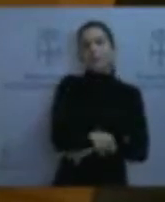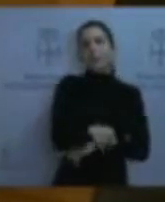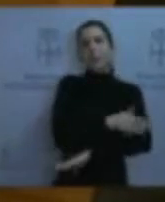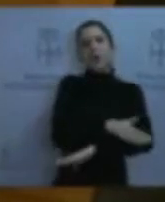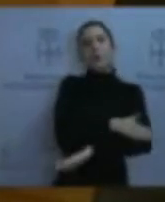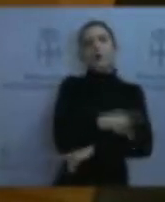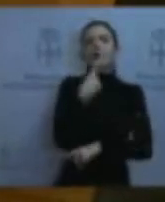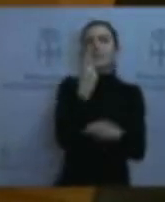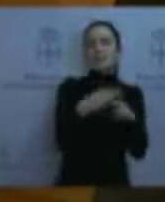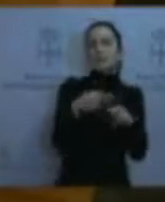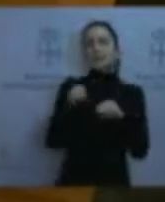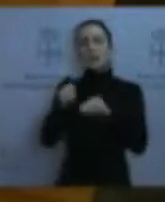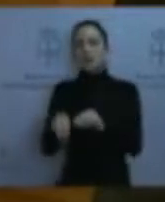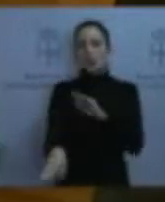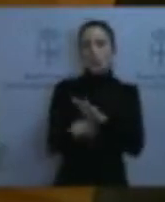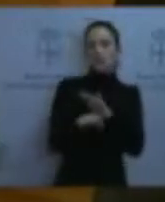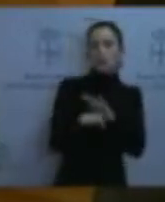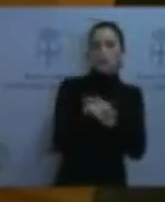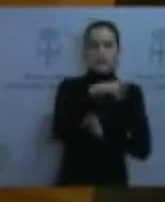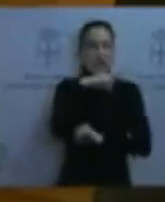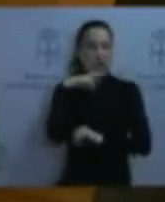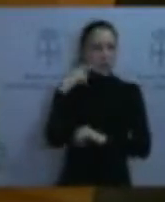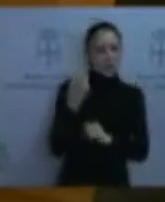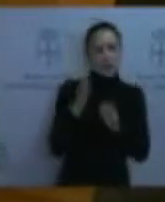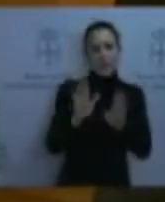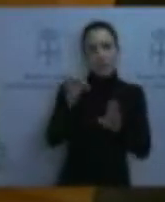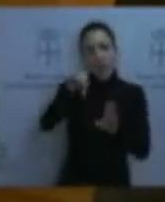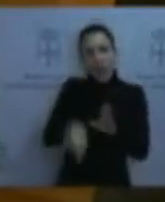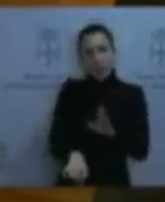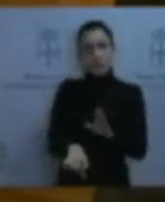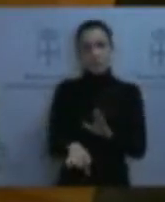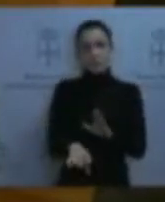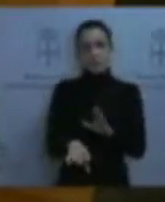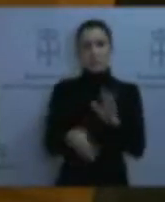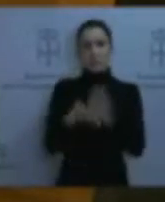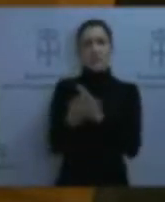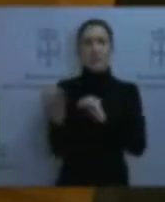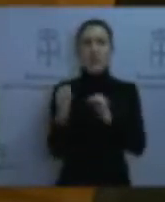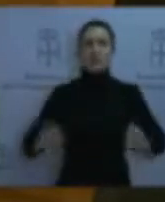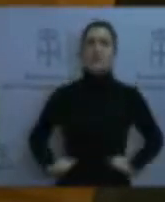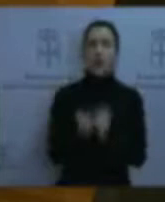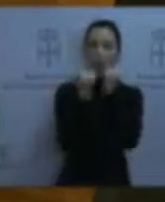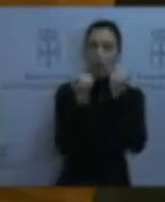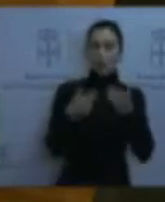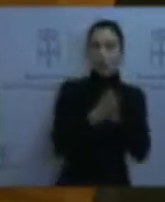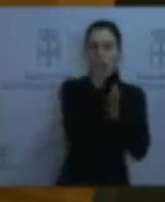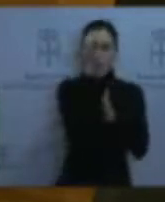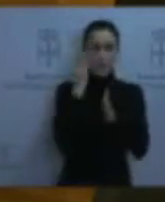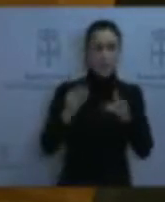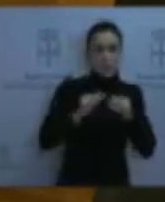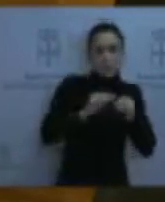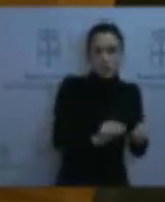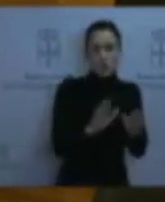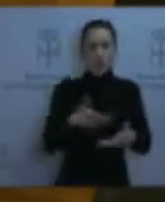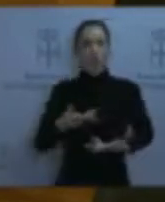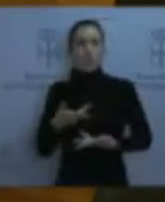que aquí están más para salvar a sus compañeros de juego que a la gente asturiana que lo está pasando mal. Porque